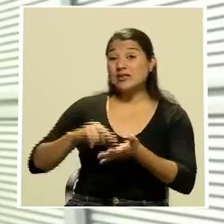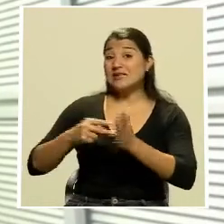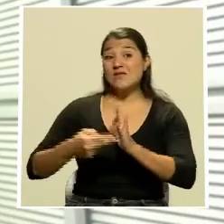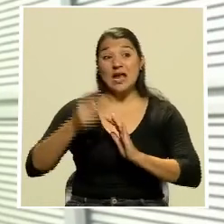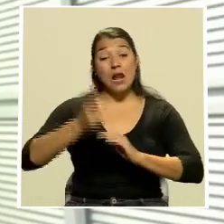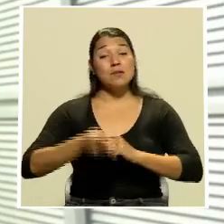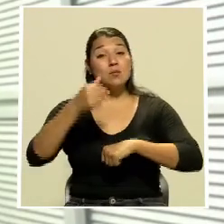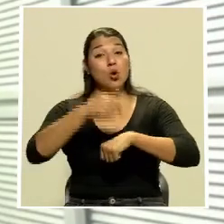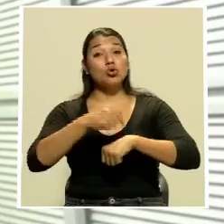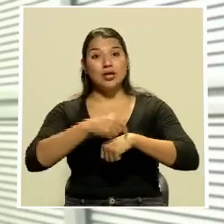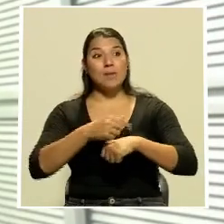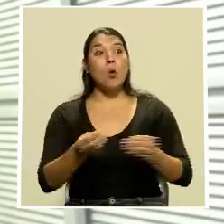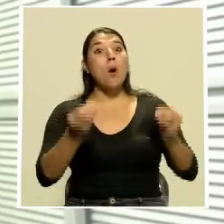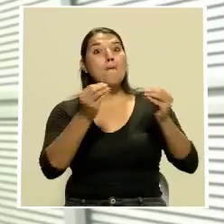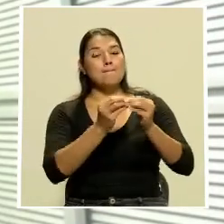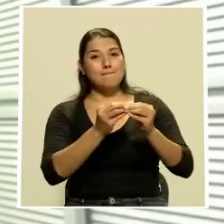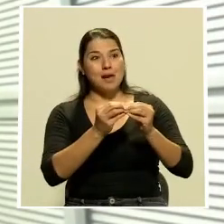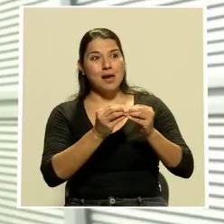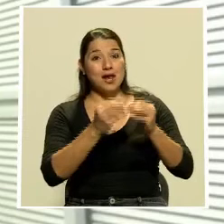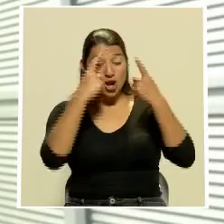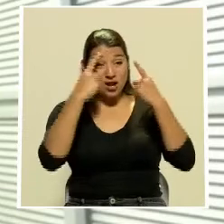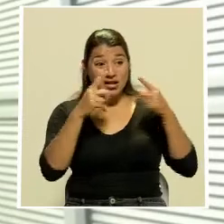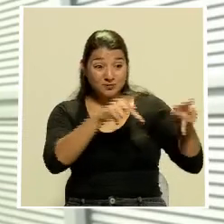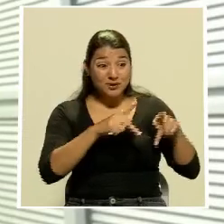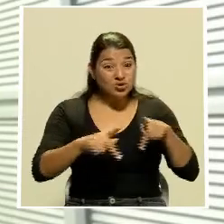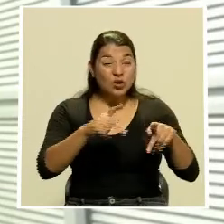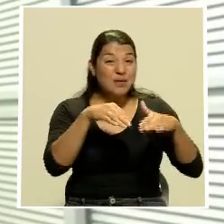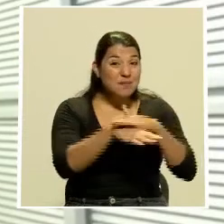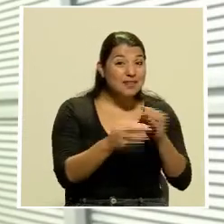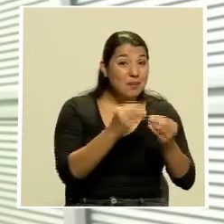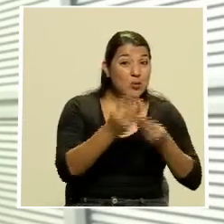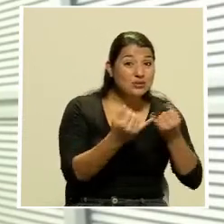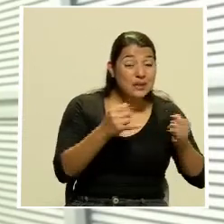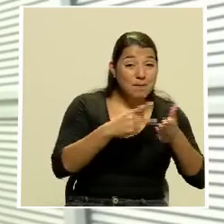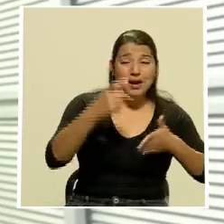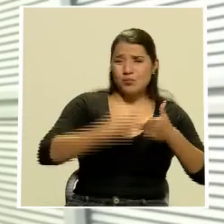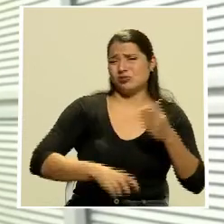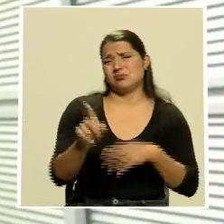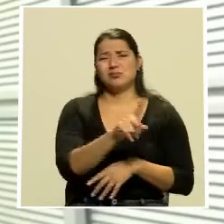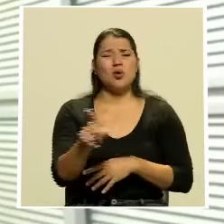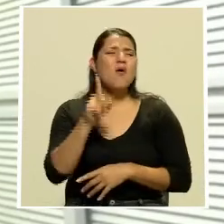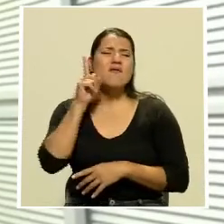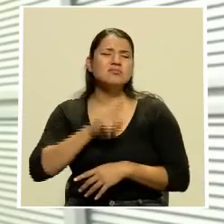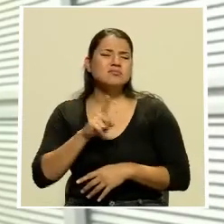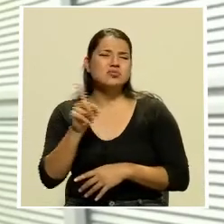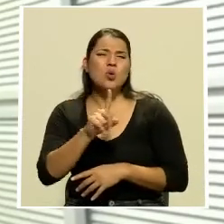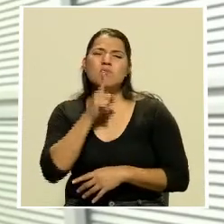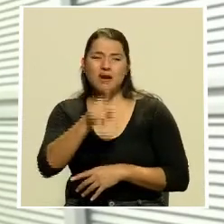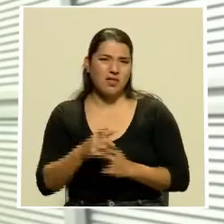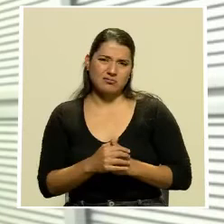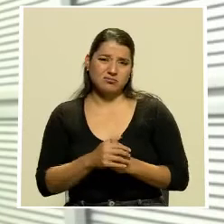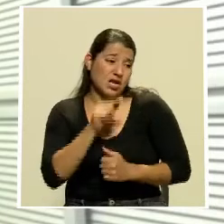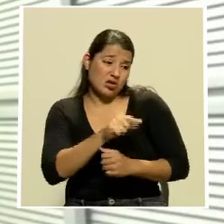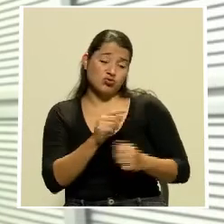contrabando esto se debe a débiles sistemas de recaudación fiscal o débiles políticas